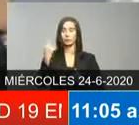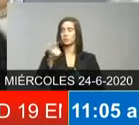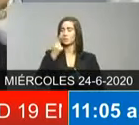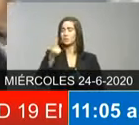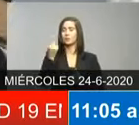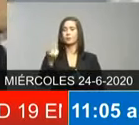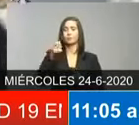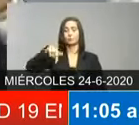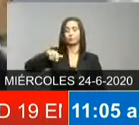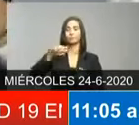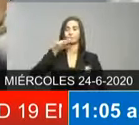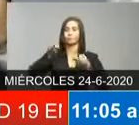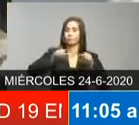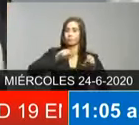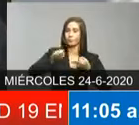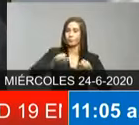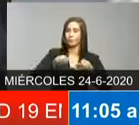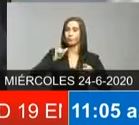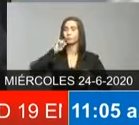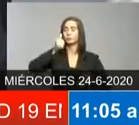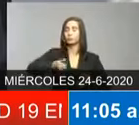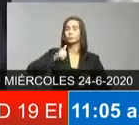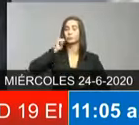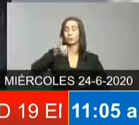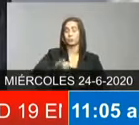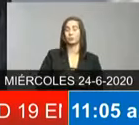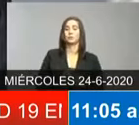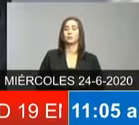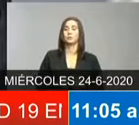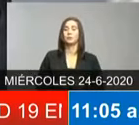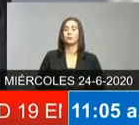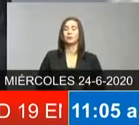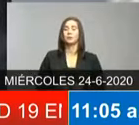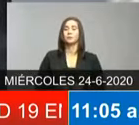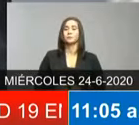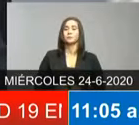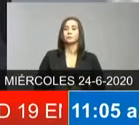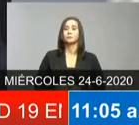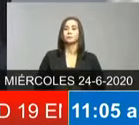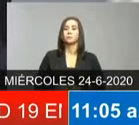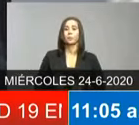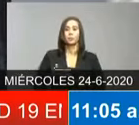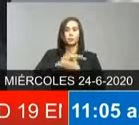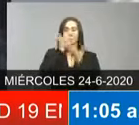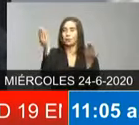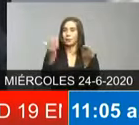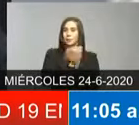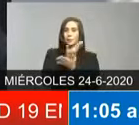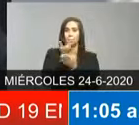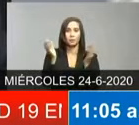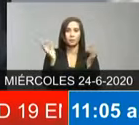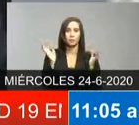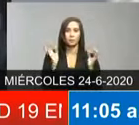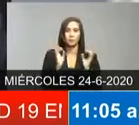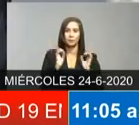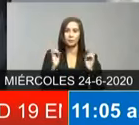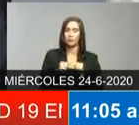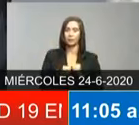explicando aquí permanentemente todos los días no hay nada nuevo que se pueda